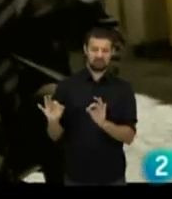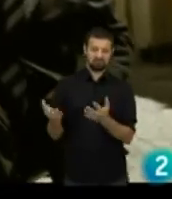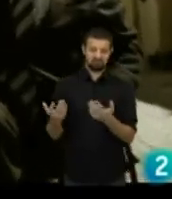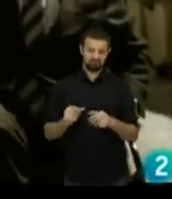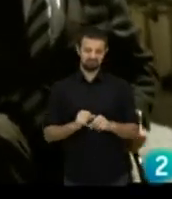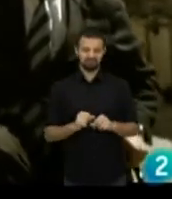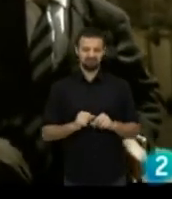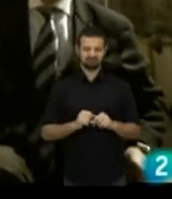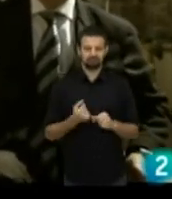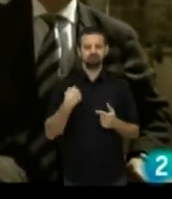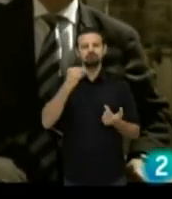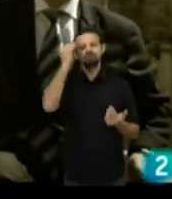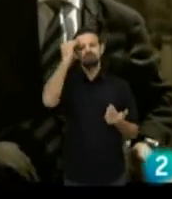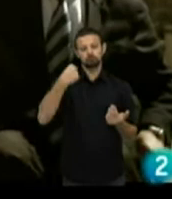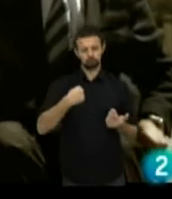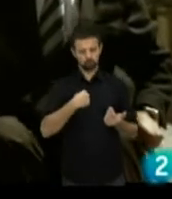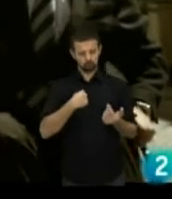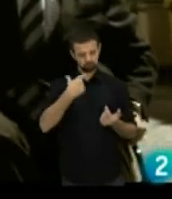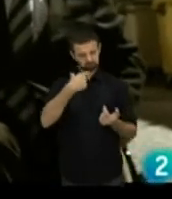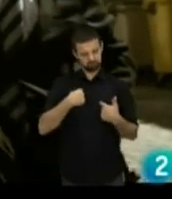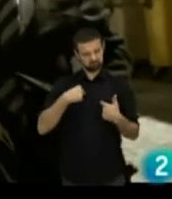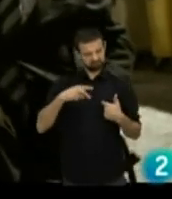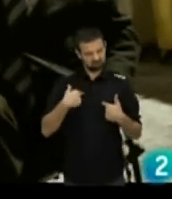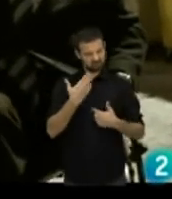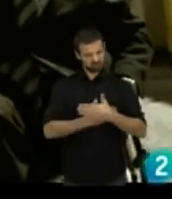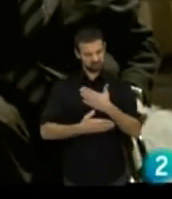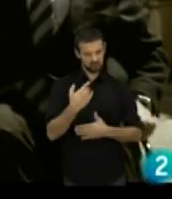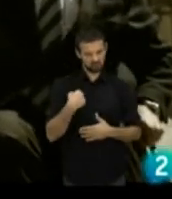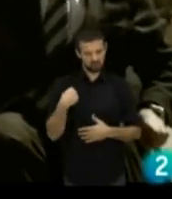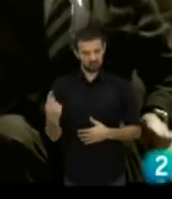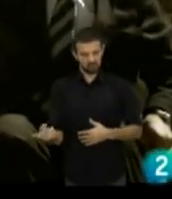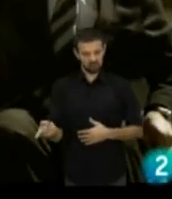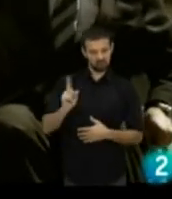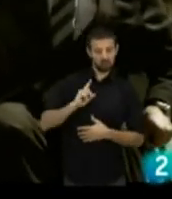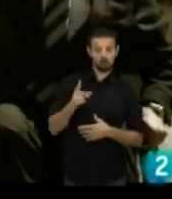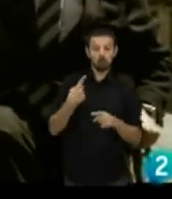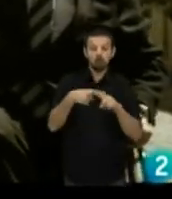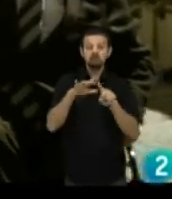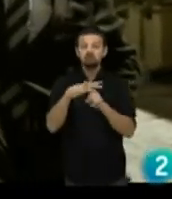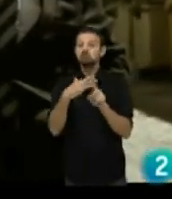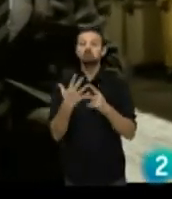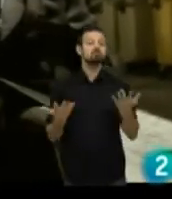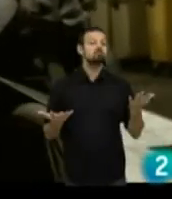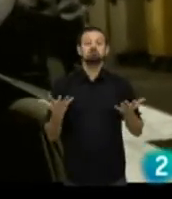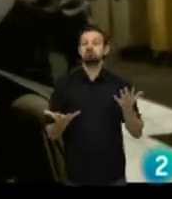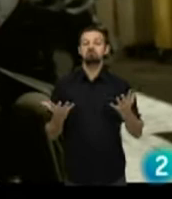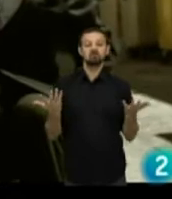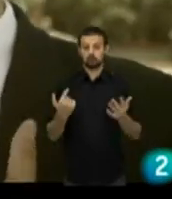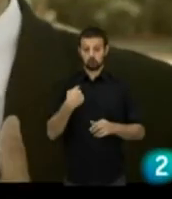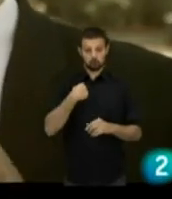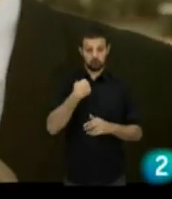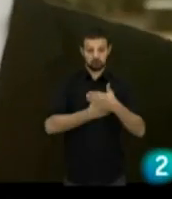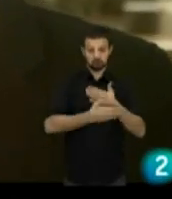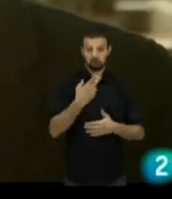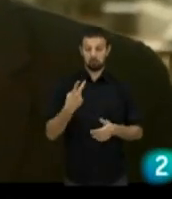Y, por tanto, ¿eso qué quiere decir? ¿Que yo soy una persona discapacitada con respecto a Jesús en ciertas cosas? Porque tan